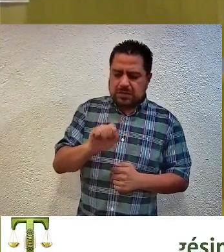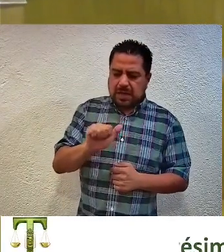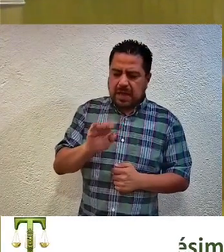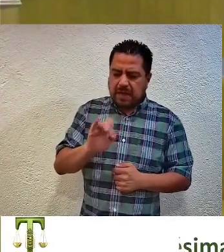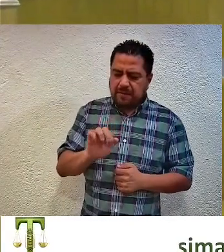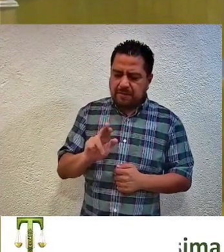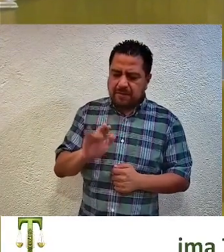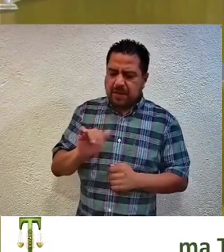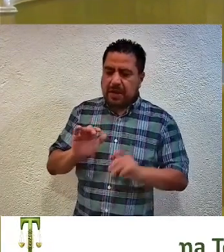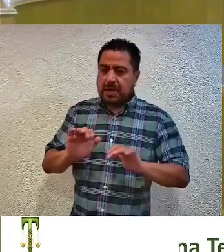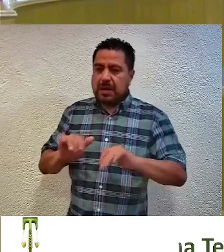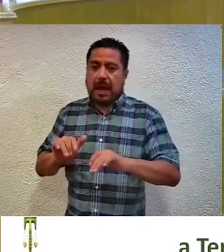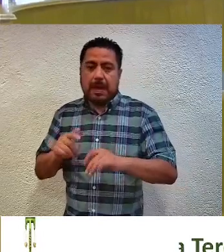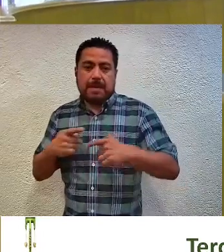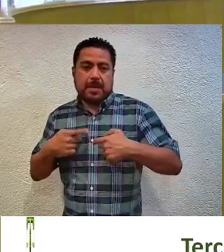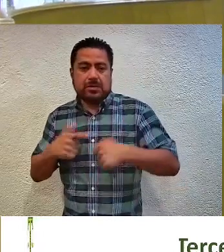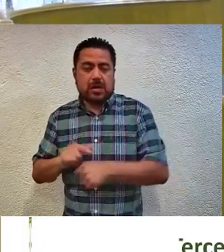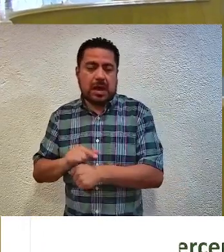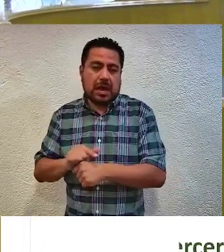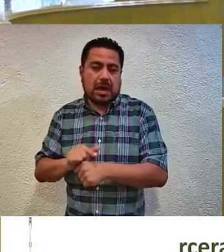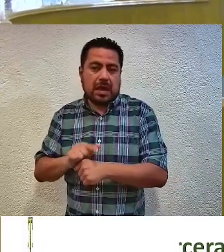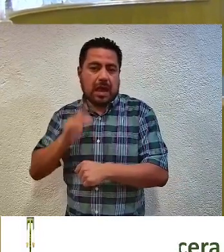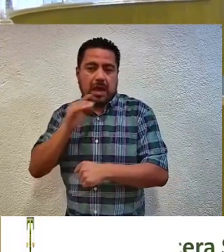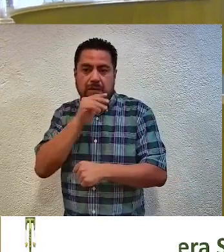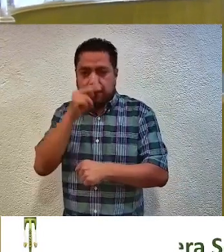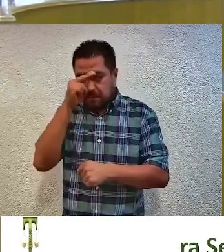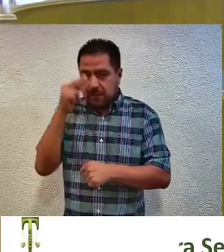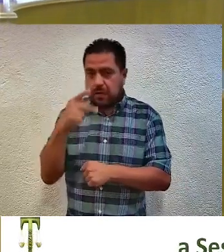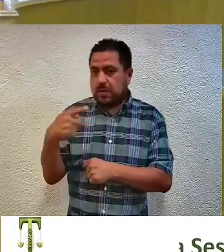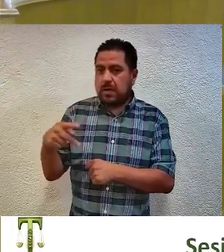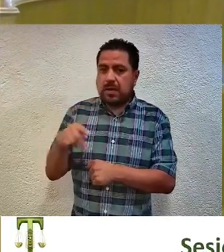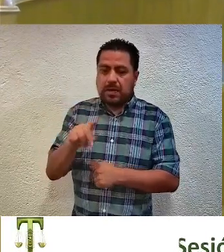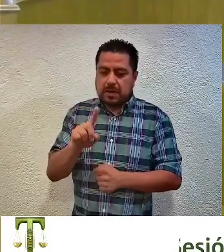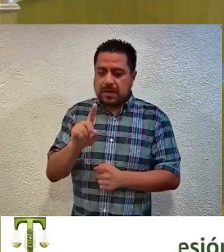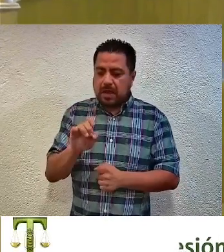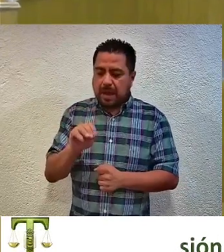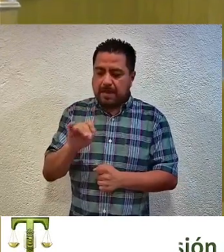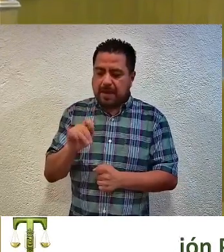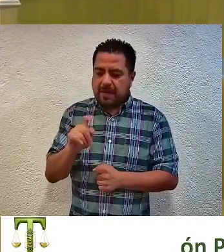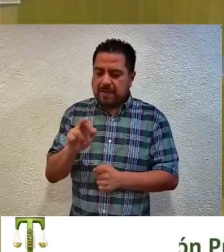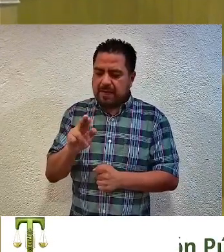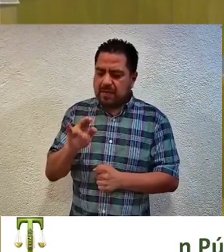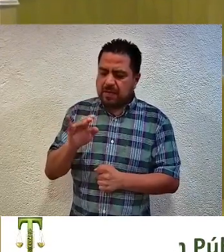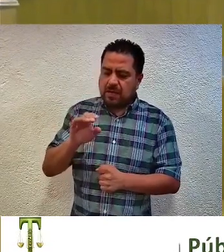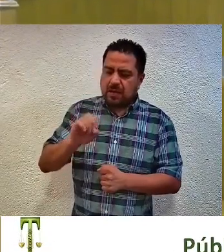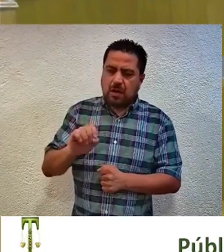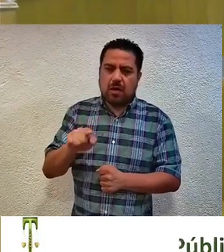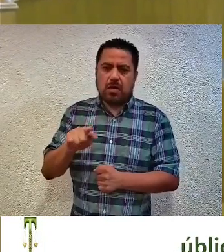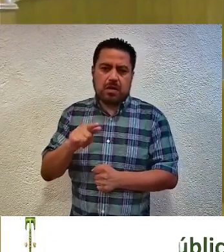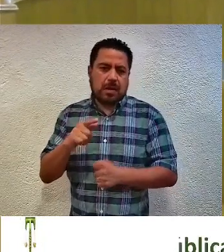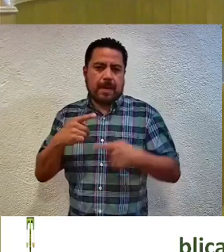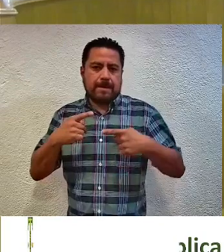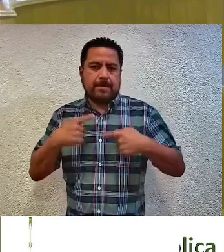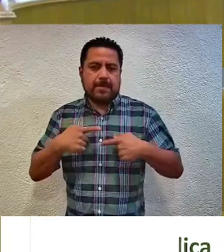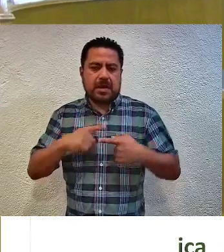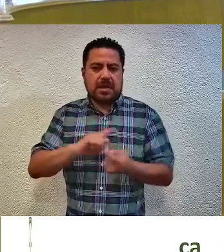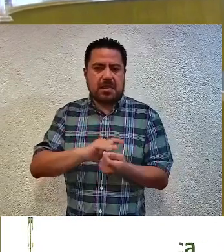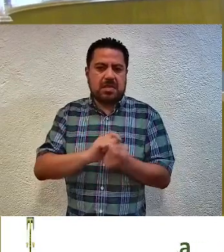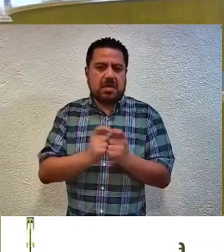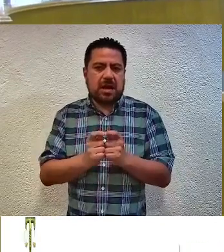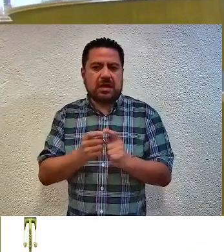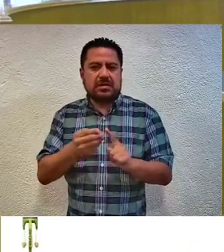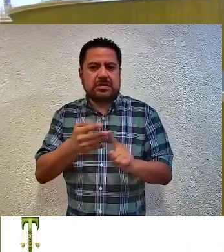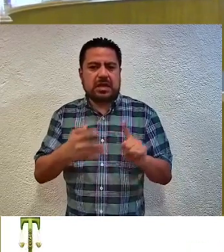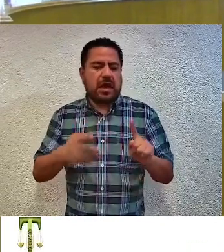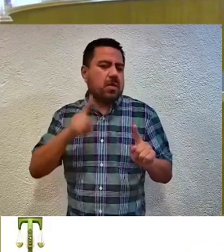se autoescribe persona gay, mujer y afromexicana, y Demetrio Patrocinio Aurelio, se autoescribe persona transgénero, mujer